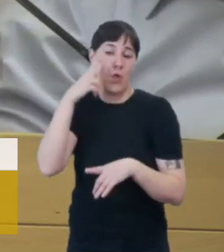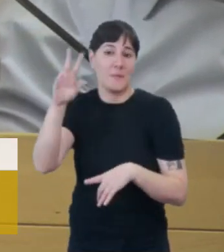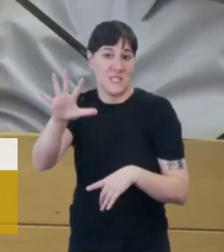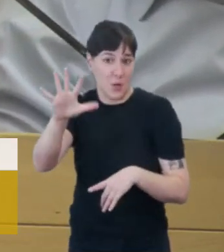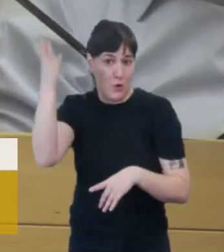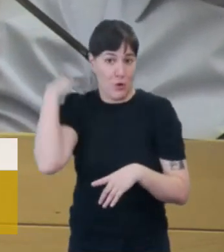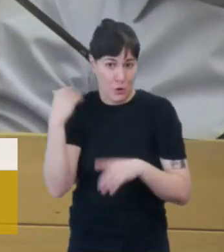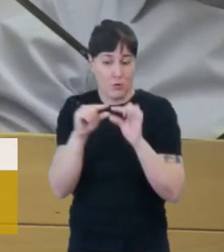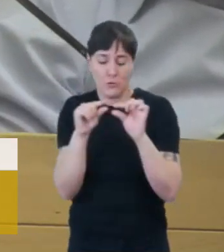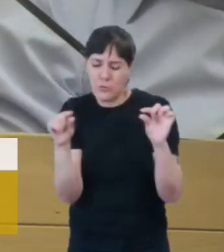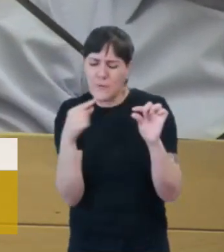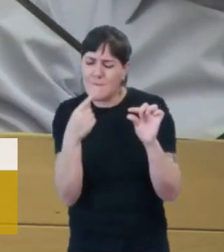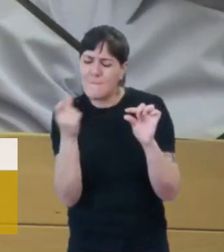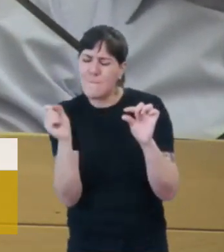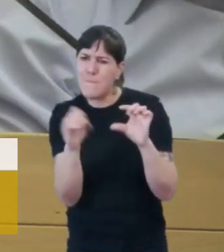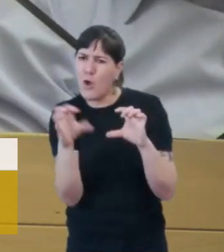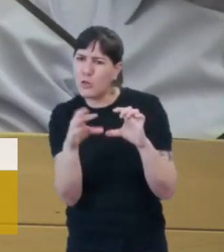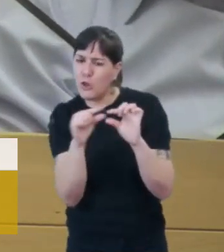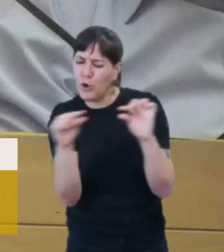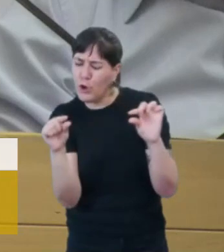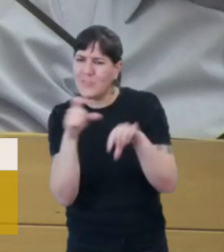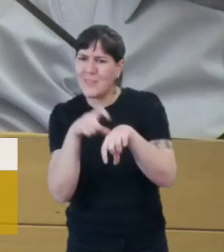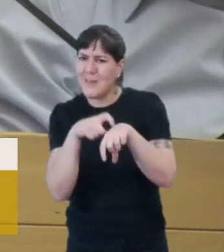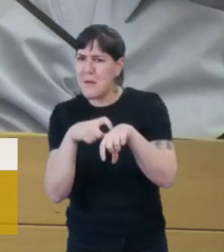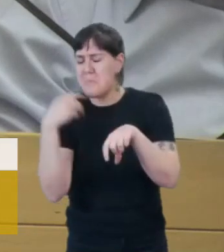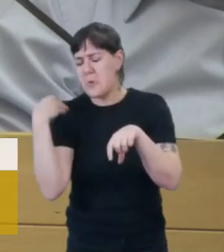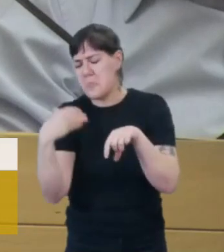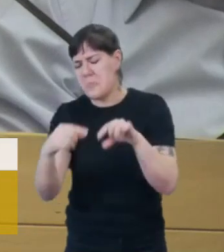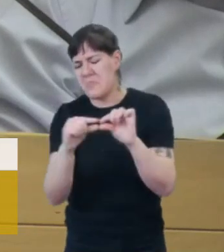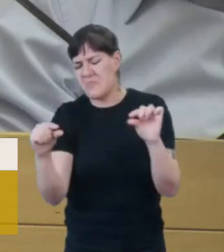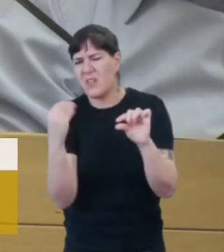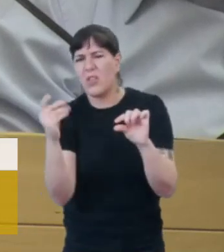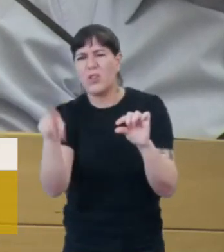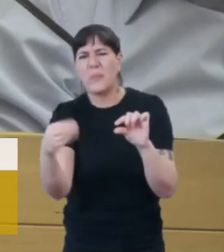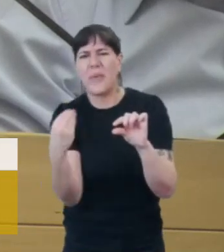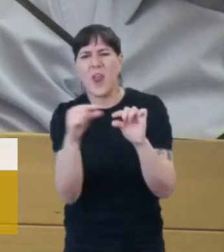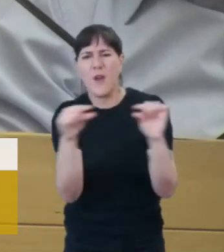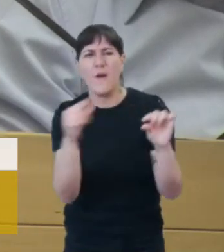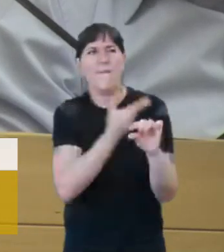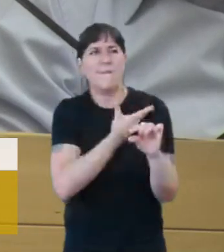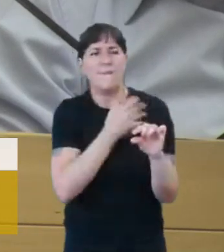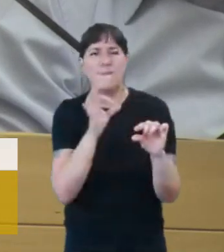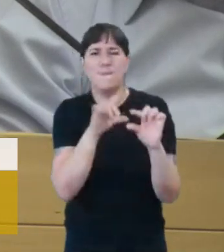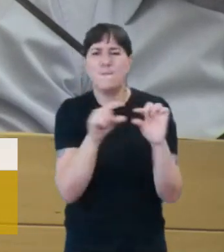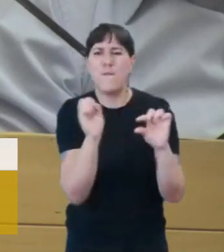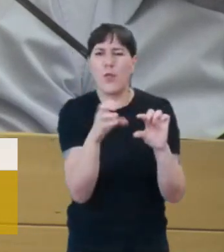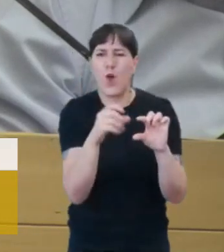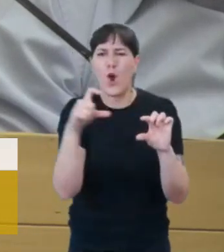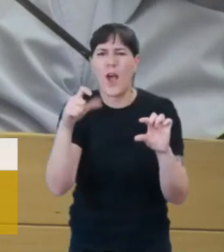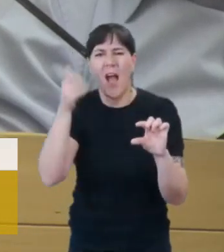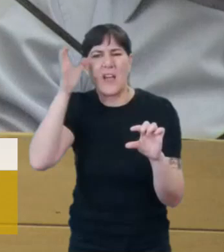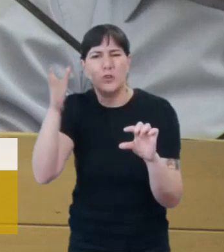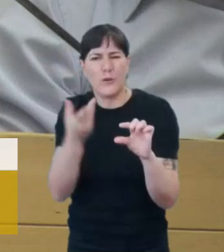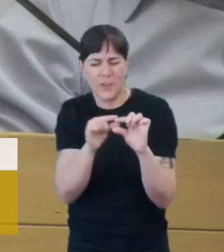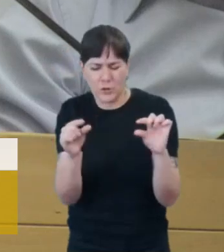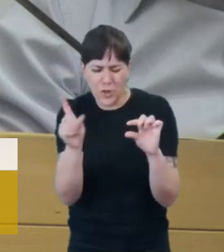la verdad de la discusión sobre ese fondo a lo largo del tiempo es que, primero, las autoridades de la PROJETO pasó en el 2020,